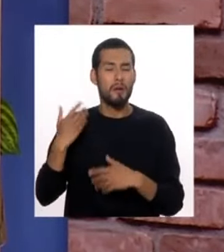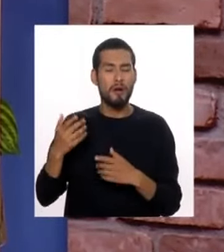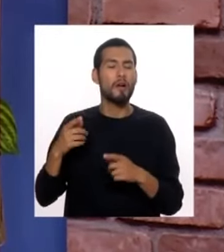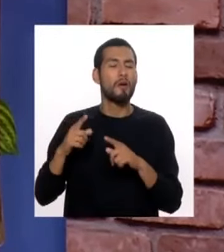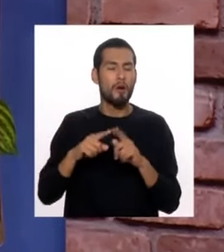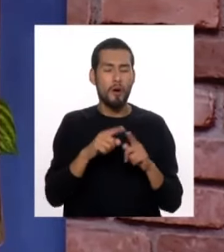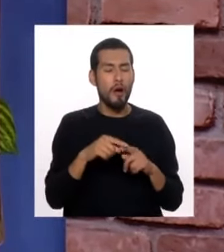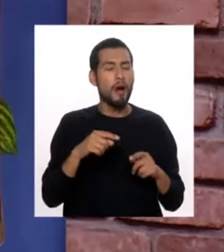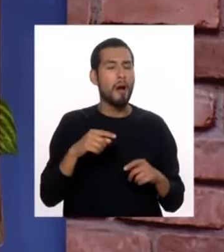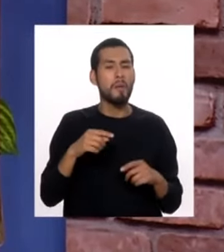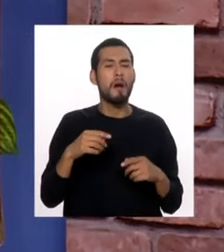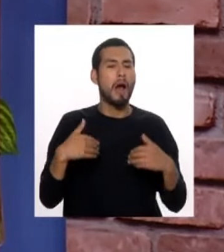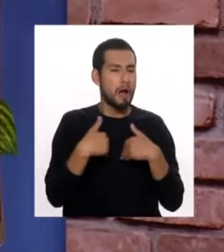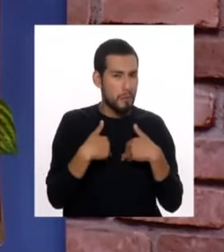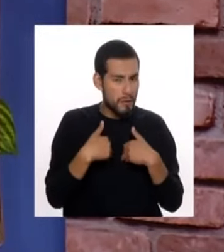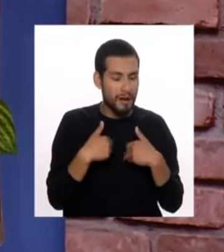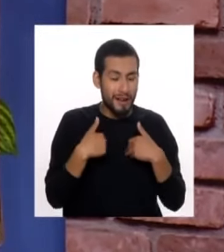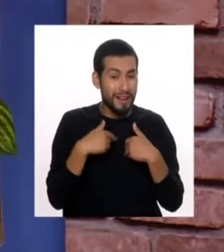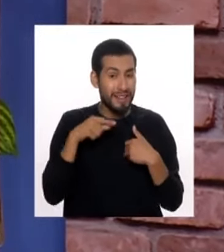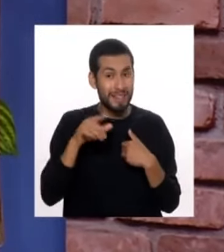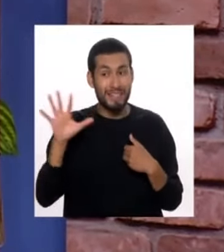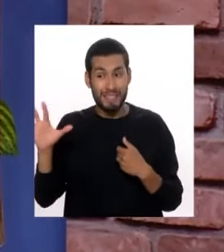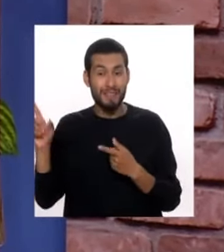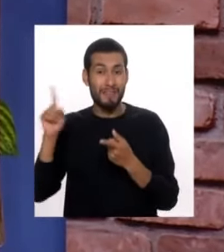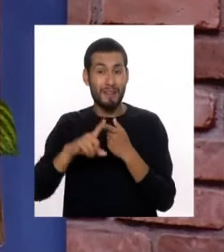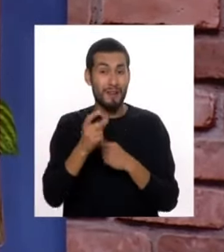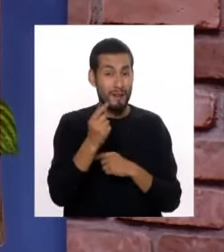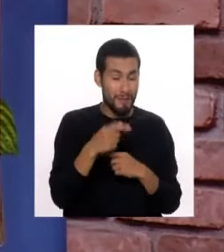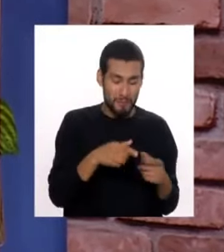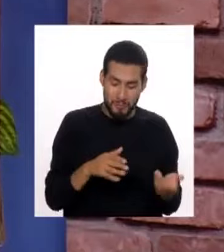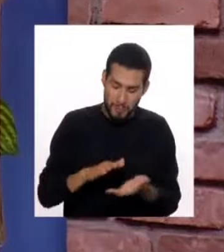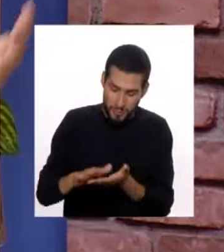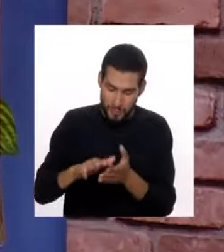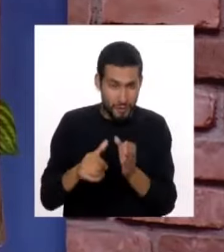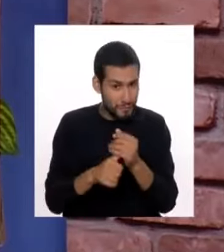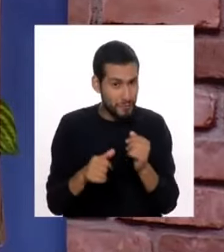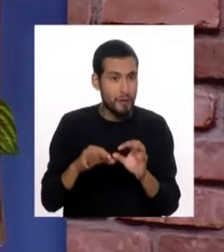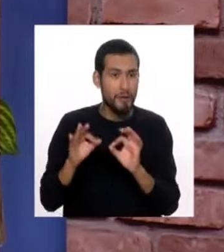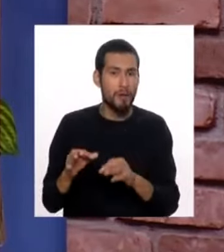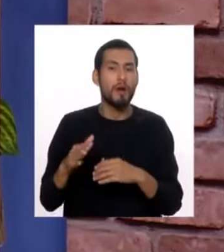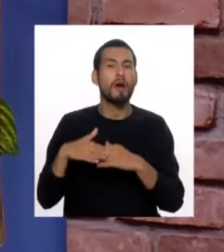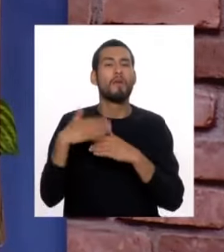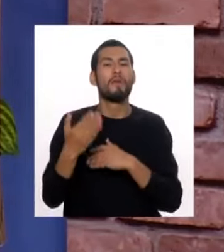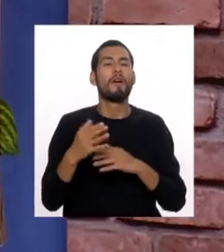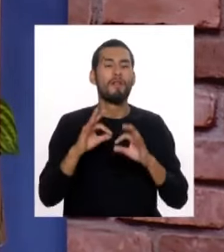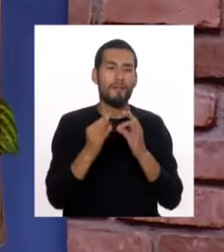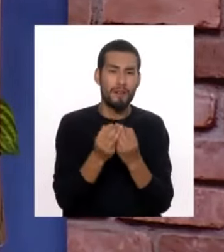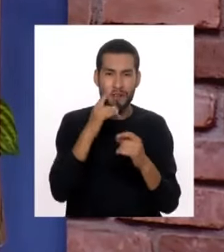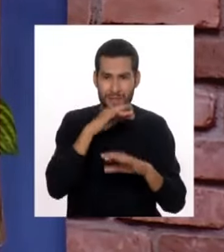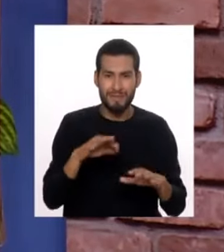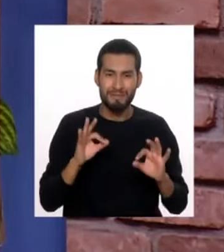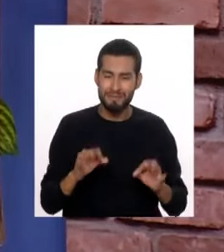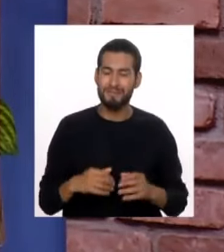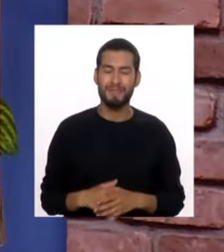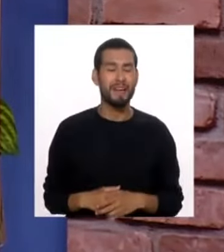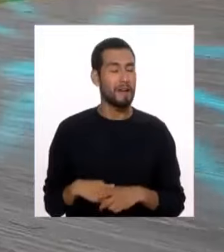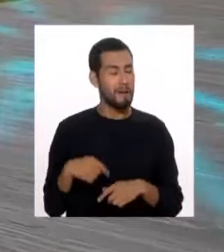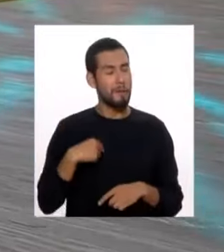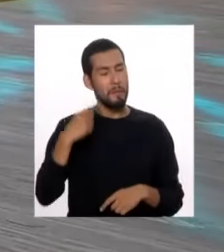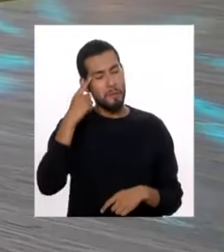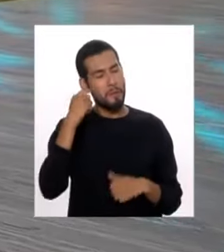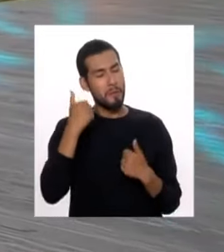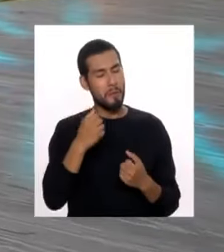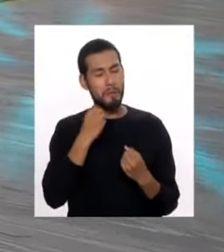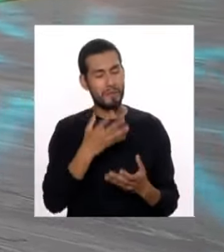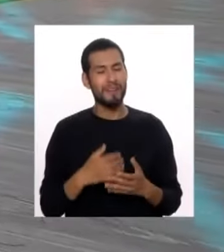recoger las cosas que dejan los perritos y de ahí se limpia para que sea para la familia y los niños, eso está muy bien. A mí me parece genial